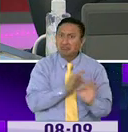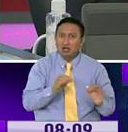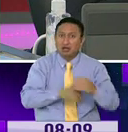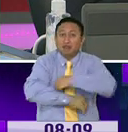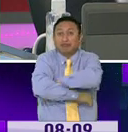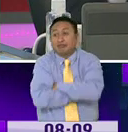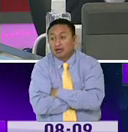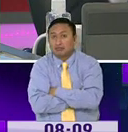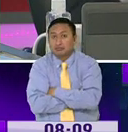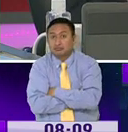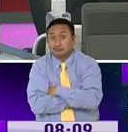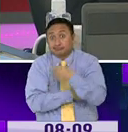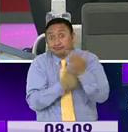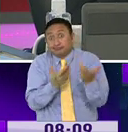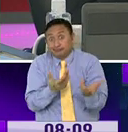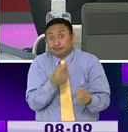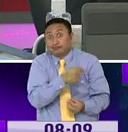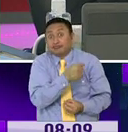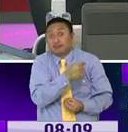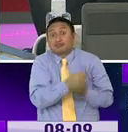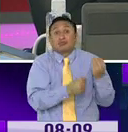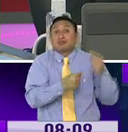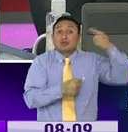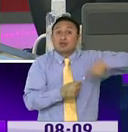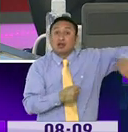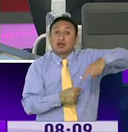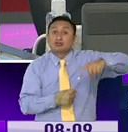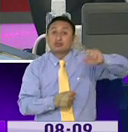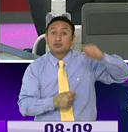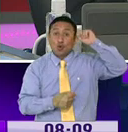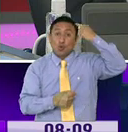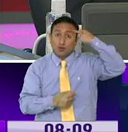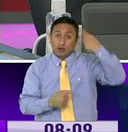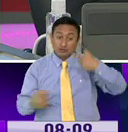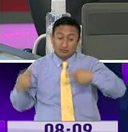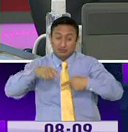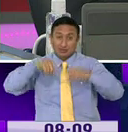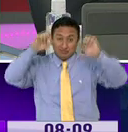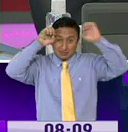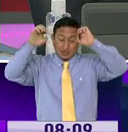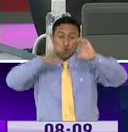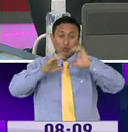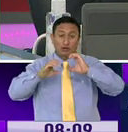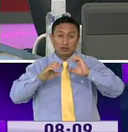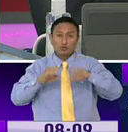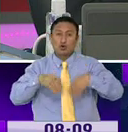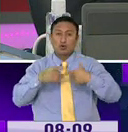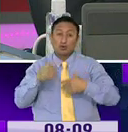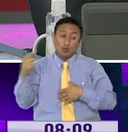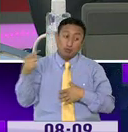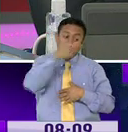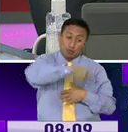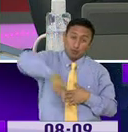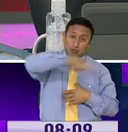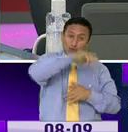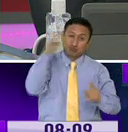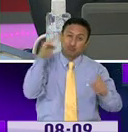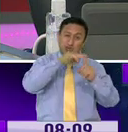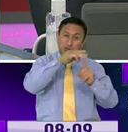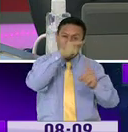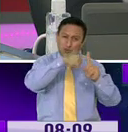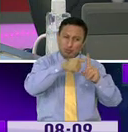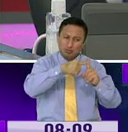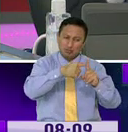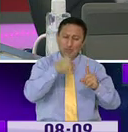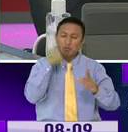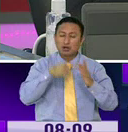puede hacerlo. Ahora, ¿cómo el gobierno central, a través de estrategias de comunicación, está llegando con mensajes de positivismo?